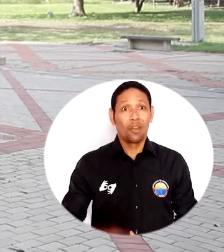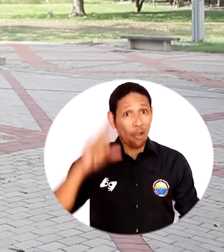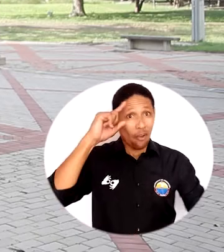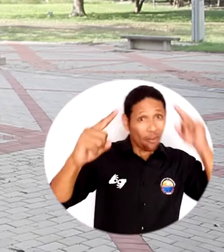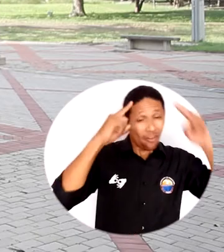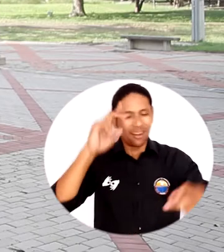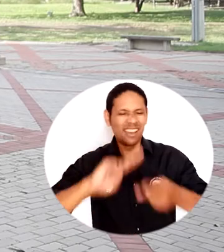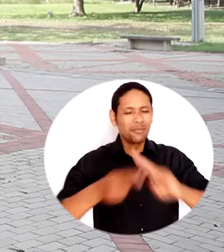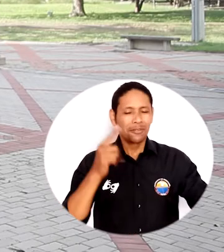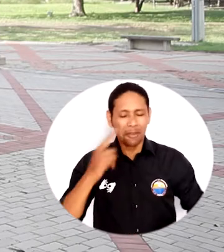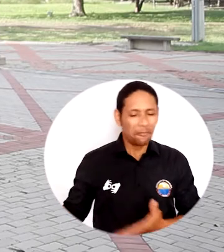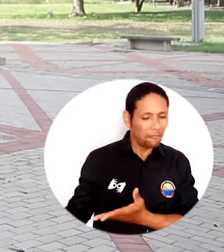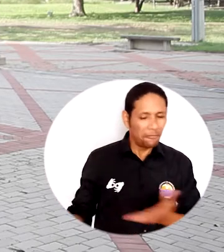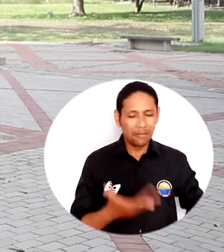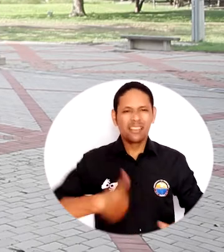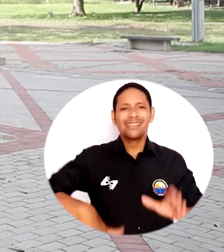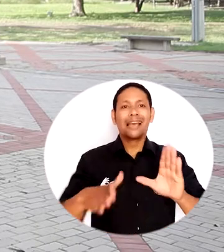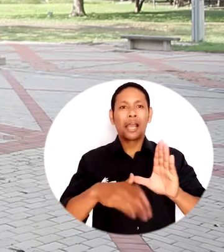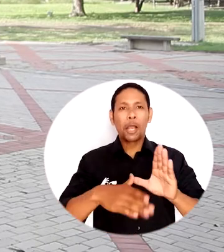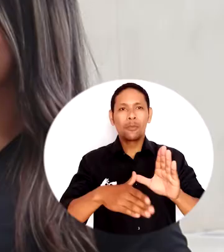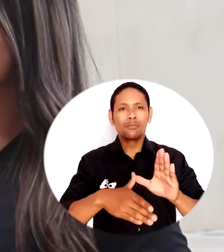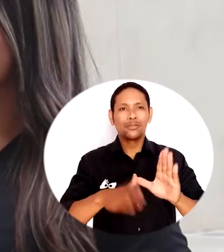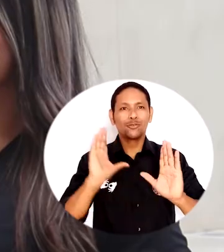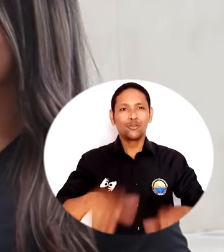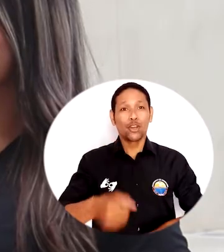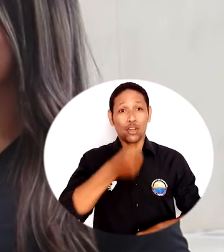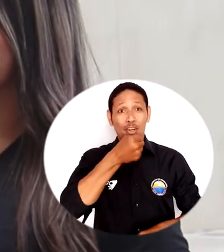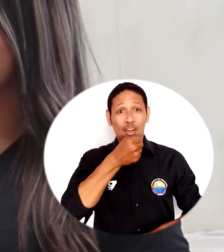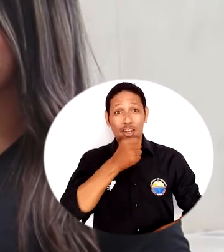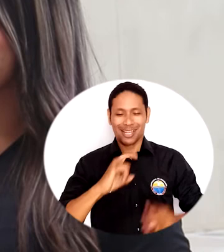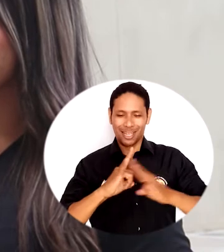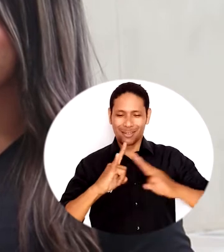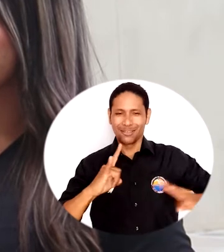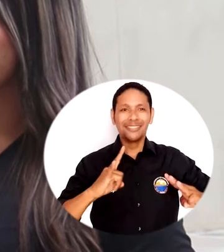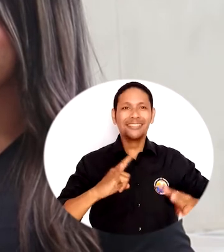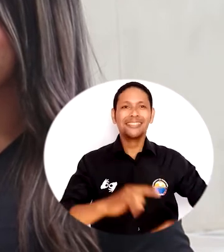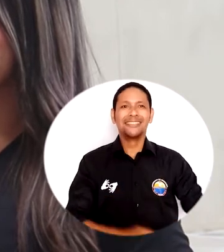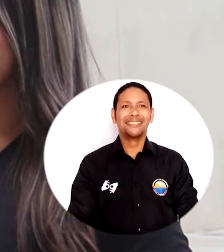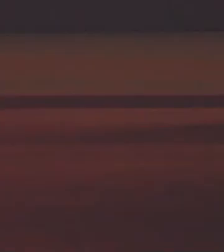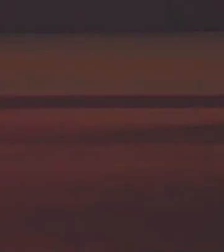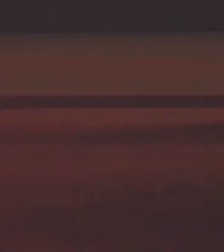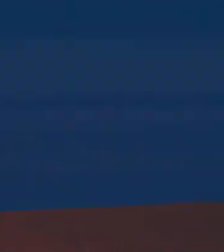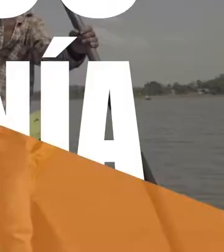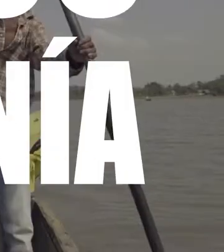¿Qué tal amigos? Sean todos bienvenidos a El Campus TV, programa institucional de la Universidad del Magdalena.